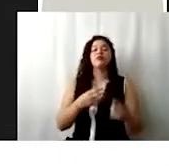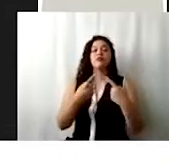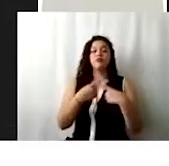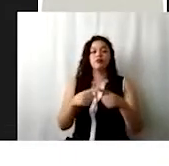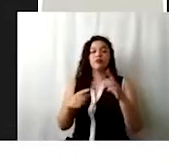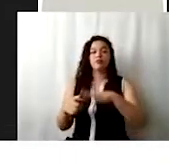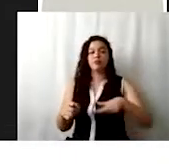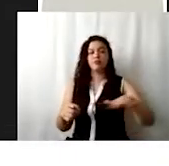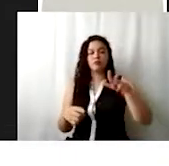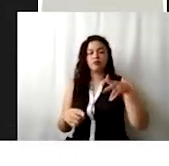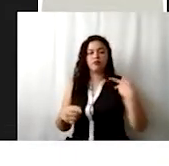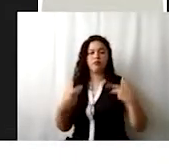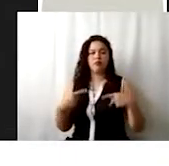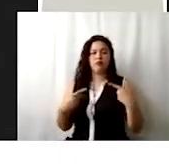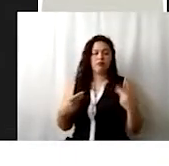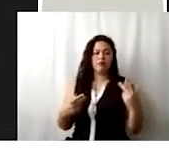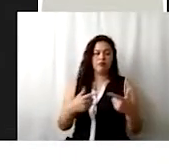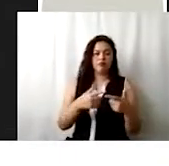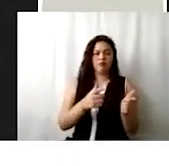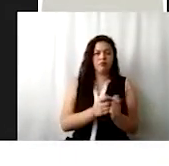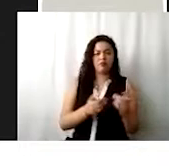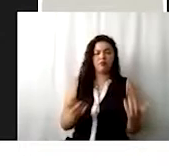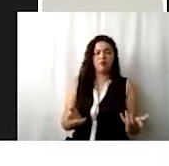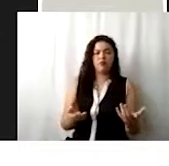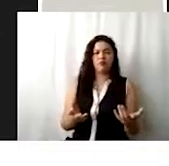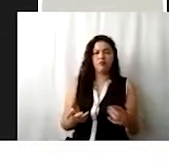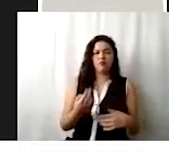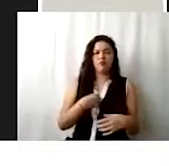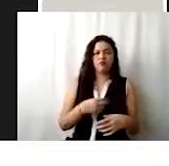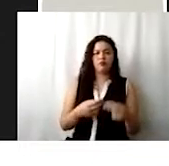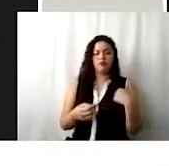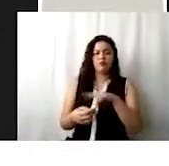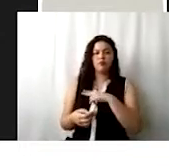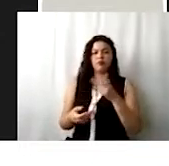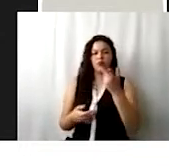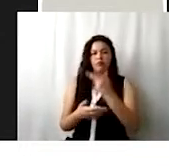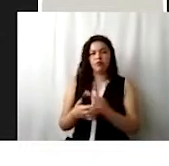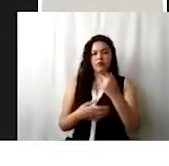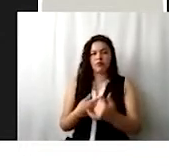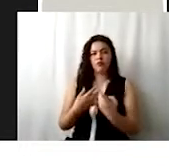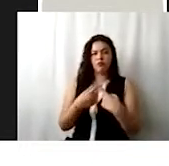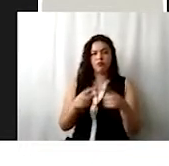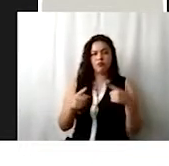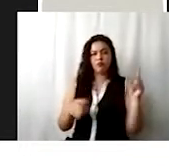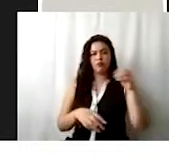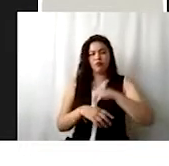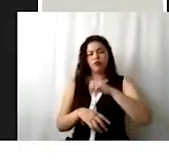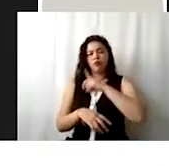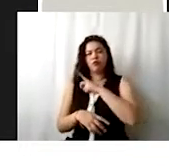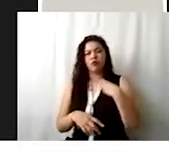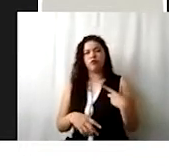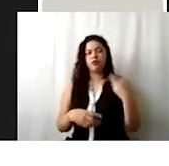pues muy probablemente tendremos que derivar varios proyectos. Aquí tenemos el ejemplo de una institución